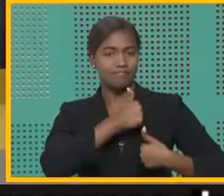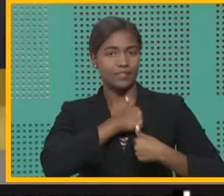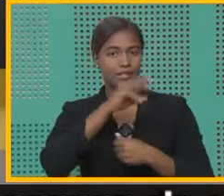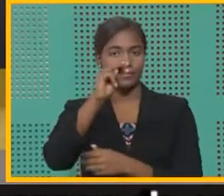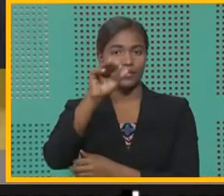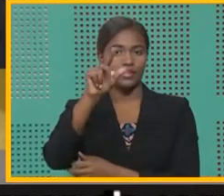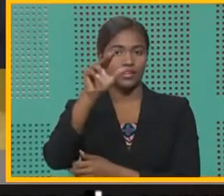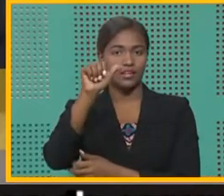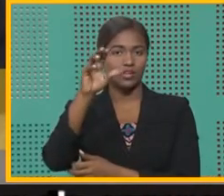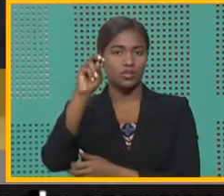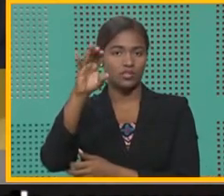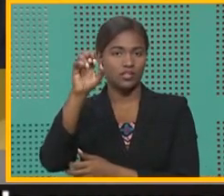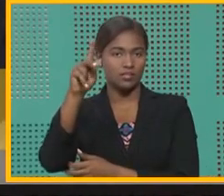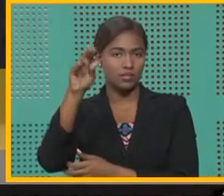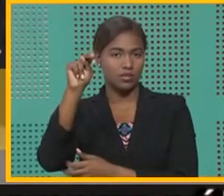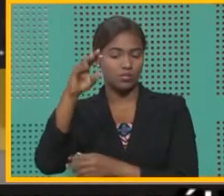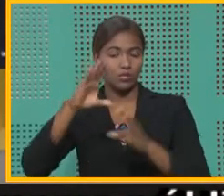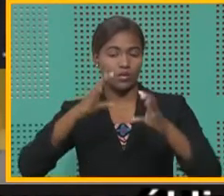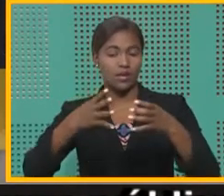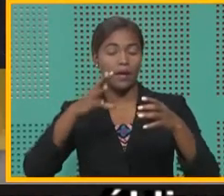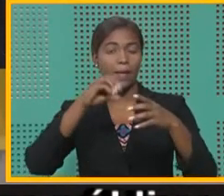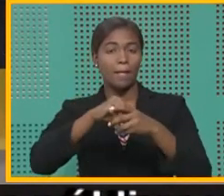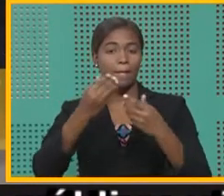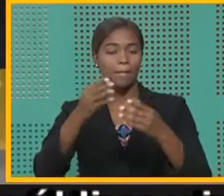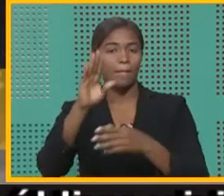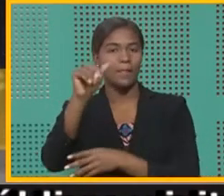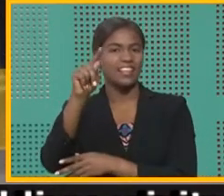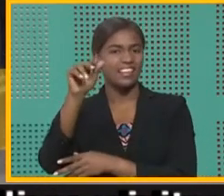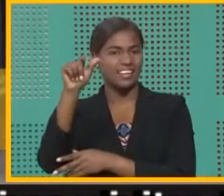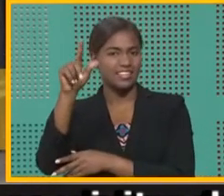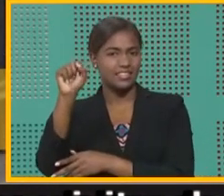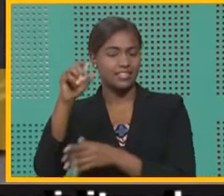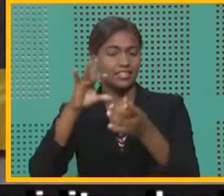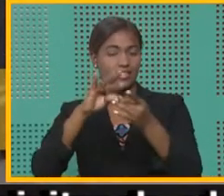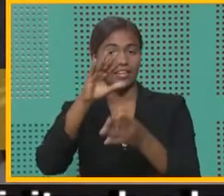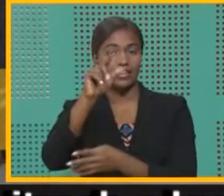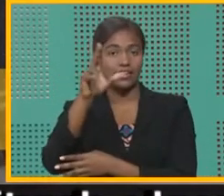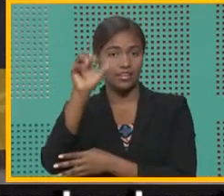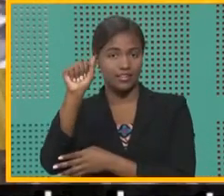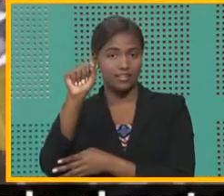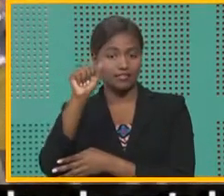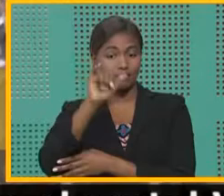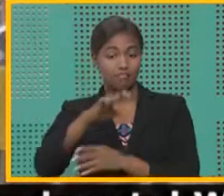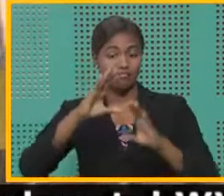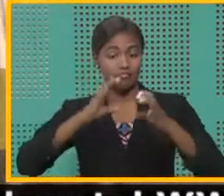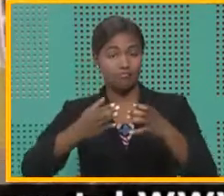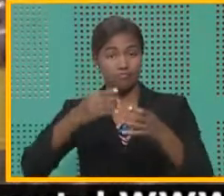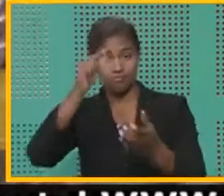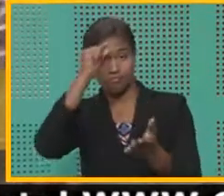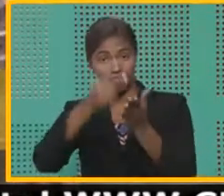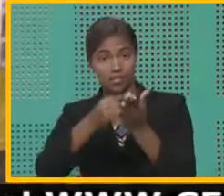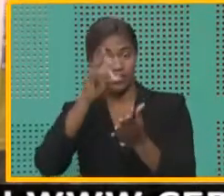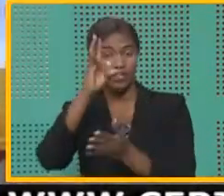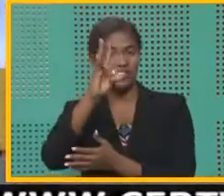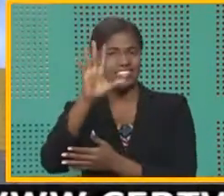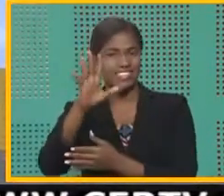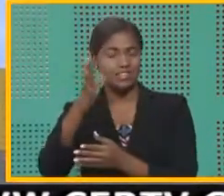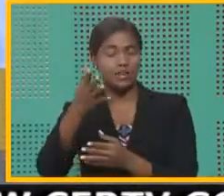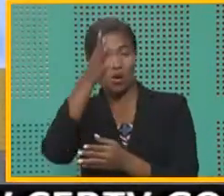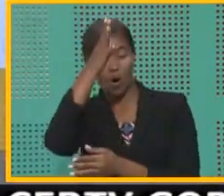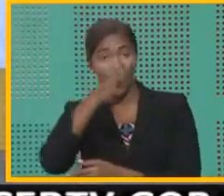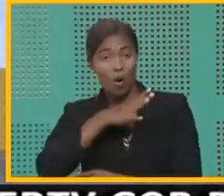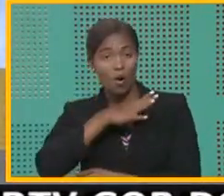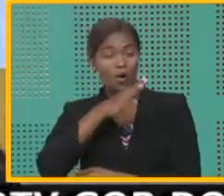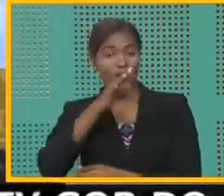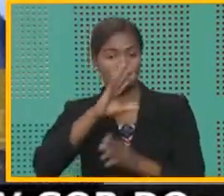Concepción Bona en la Academia Batalla de las Carreras. Durante la emotiva ceremonia, 55 graduandos, 7 mujeres y 48